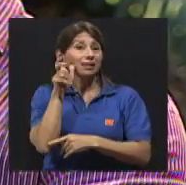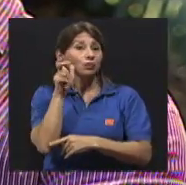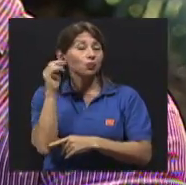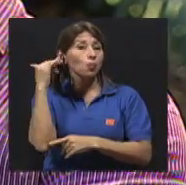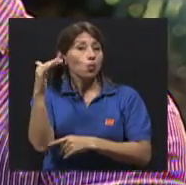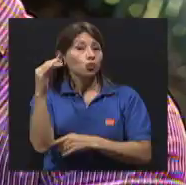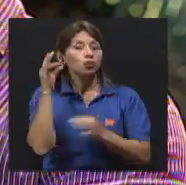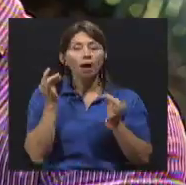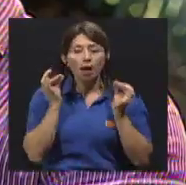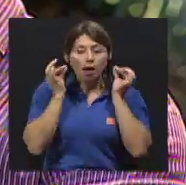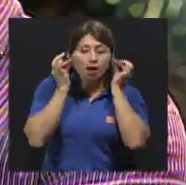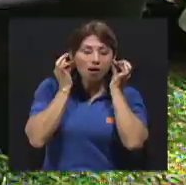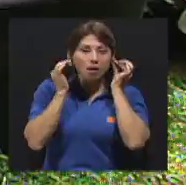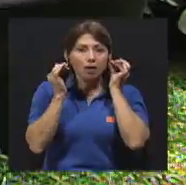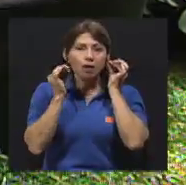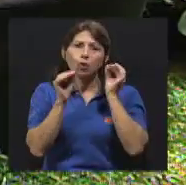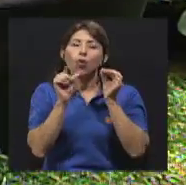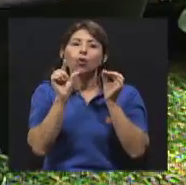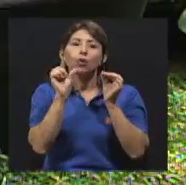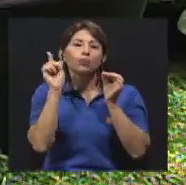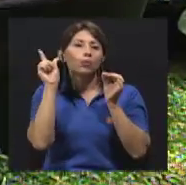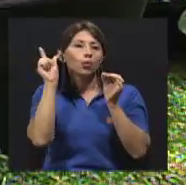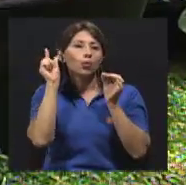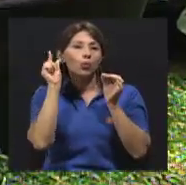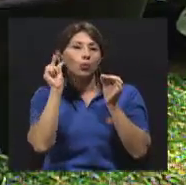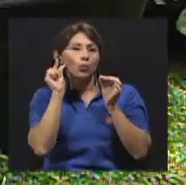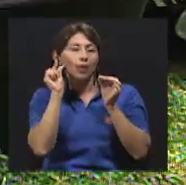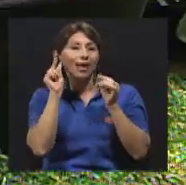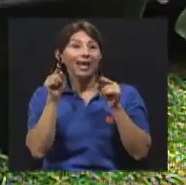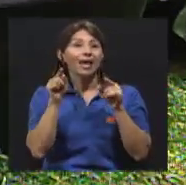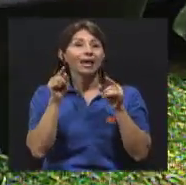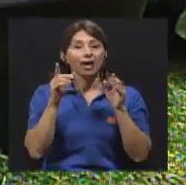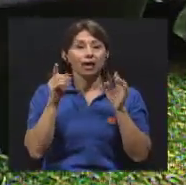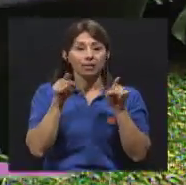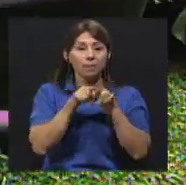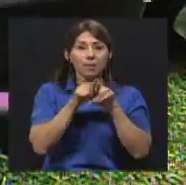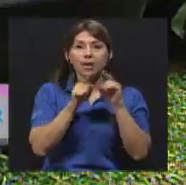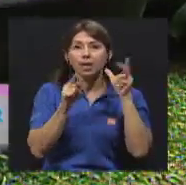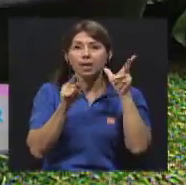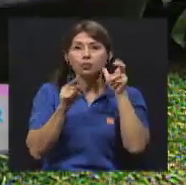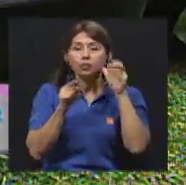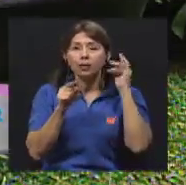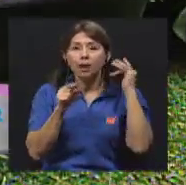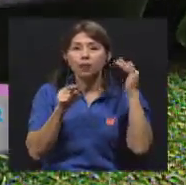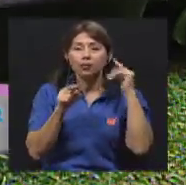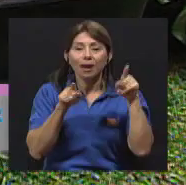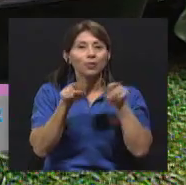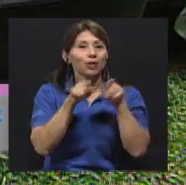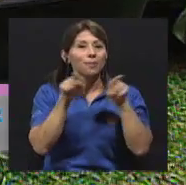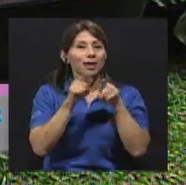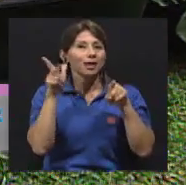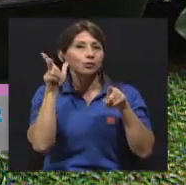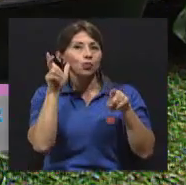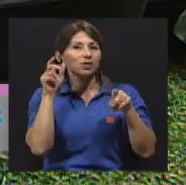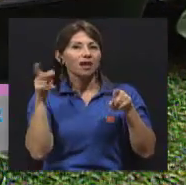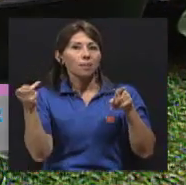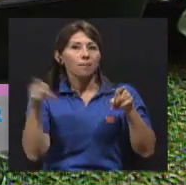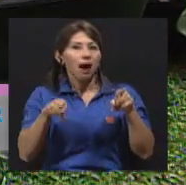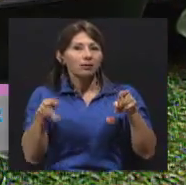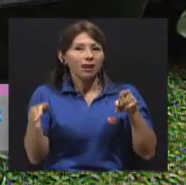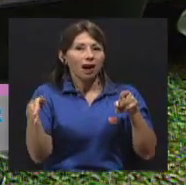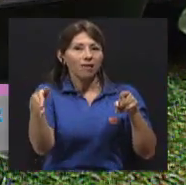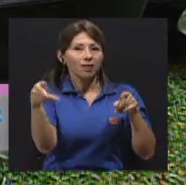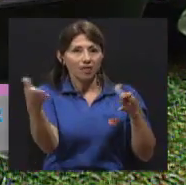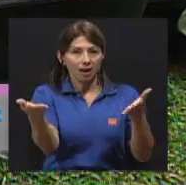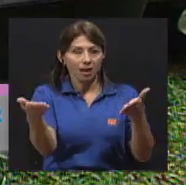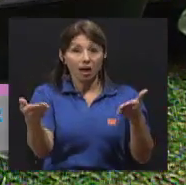que anden a un volumen moderado, que también puedan estar escuchando lo que pasa en carretera. Si van a salir a correr,